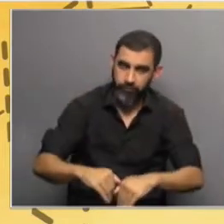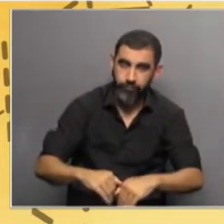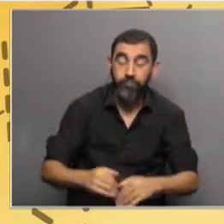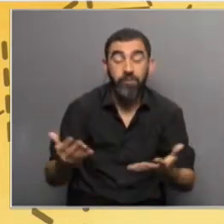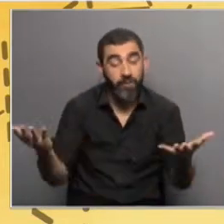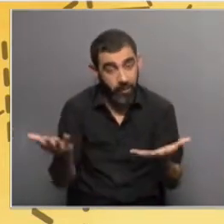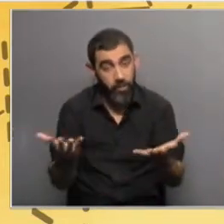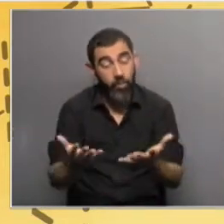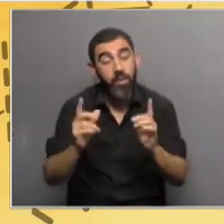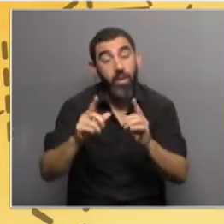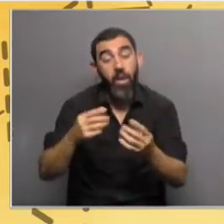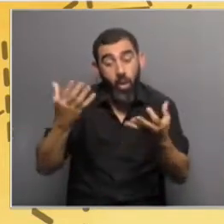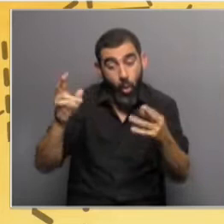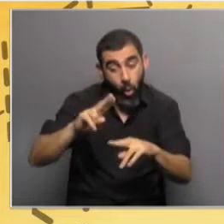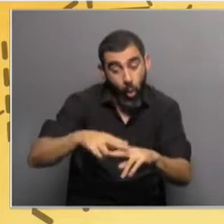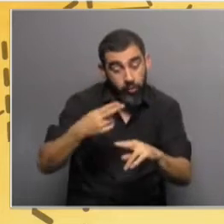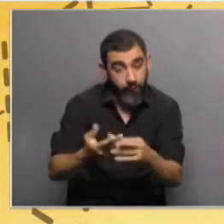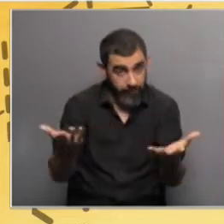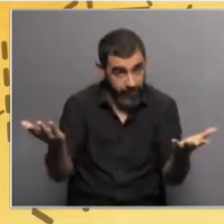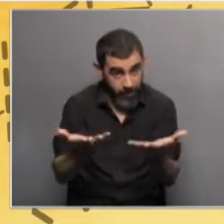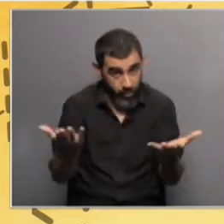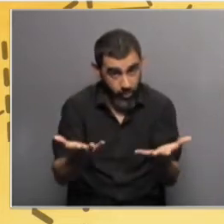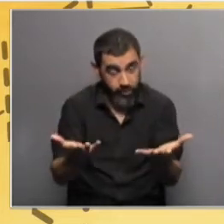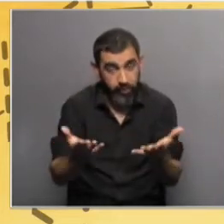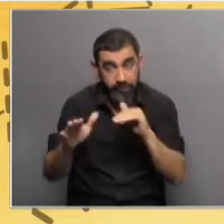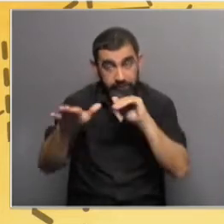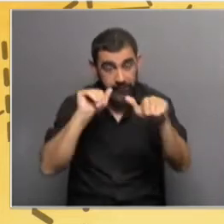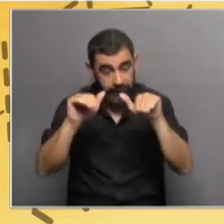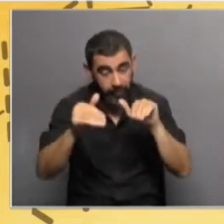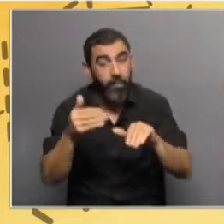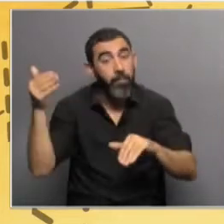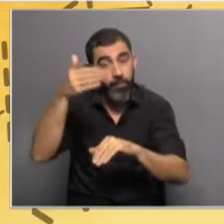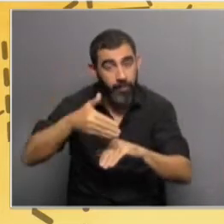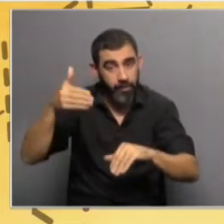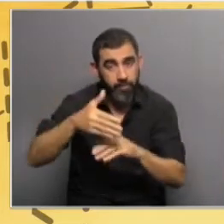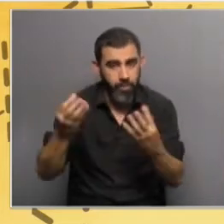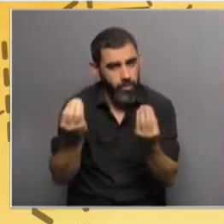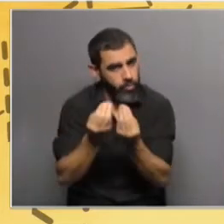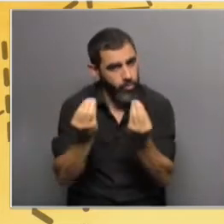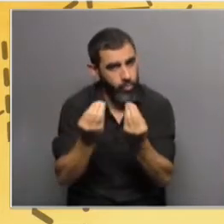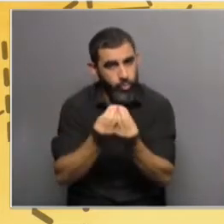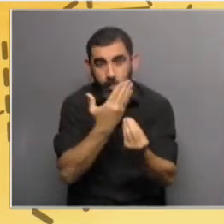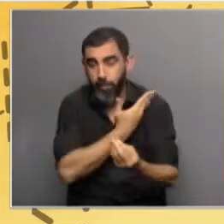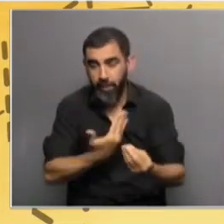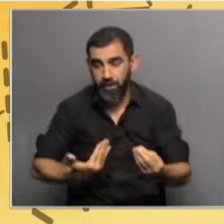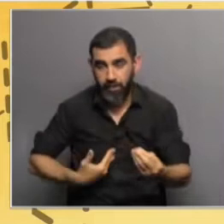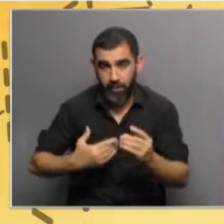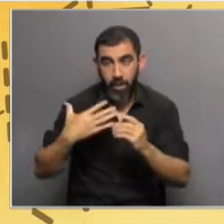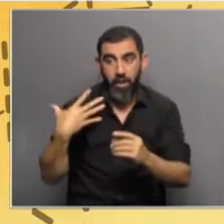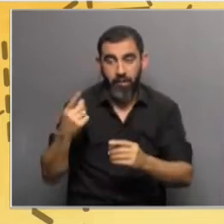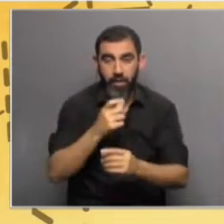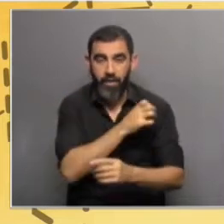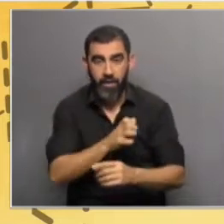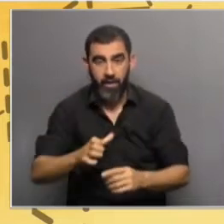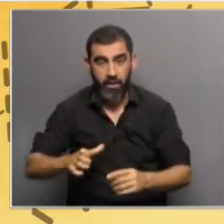ahora es la siguiente oportunidad en que se convoca y participan una cantidad importante de presidentes y jefes de Estado debido